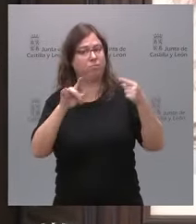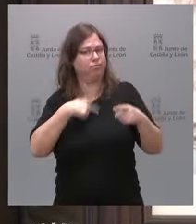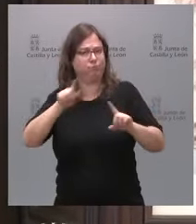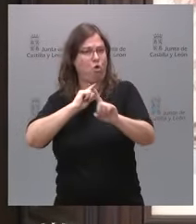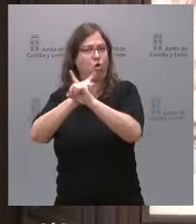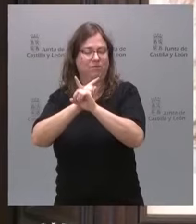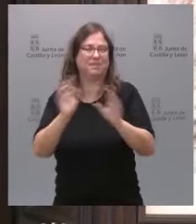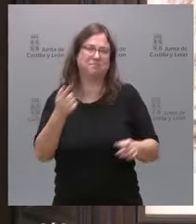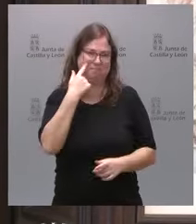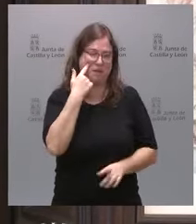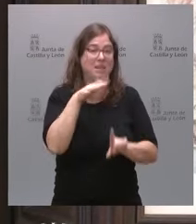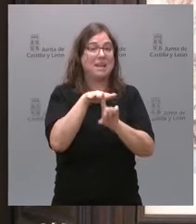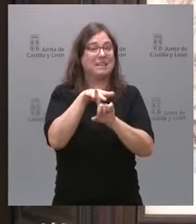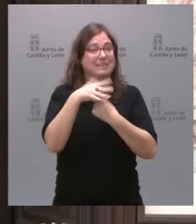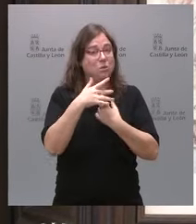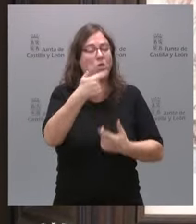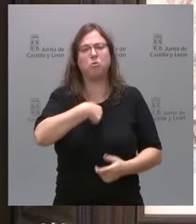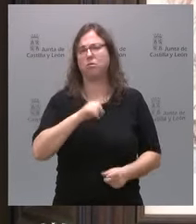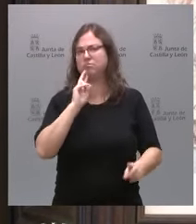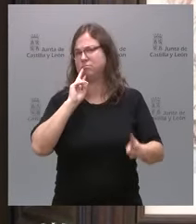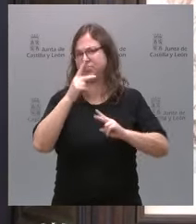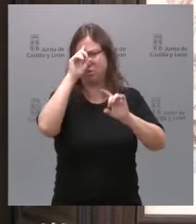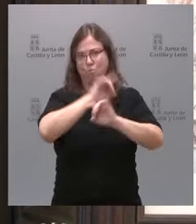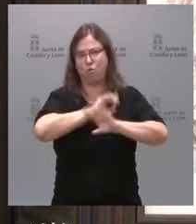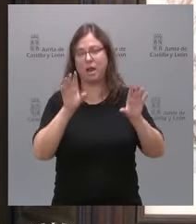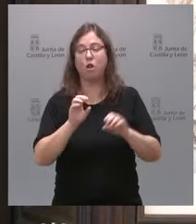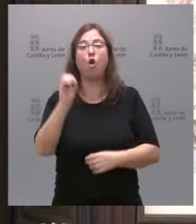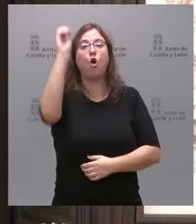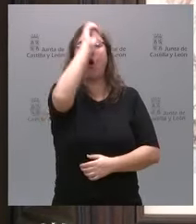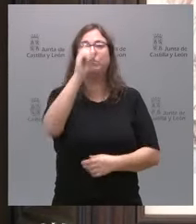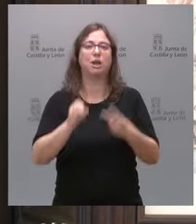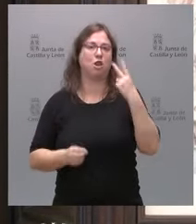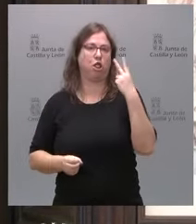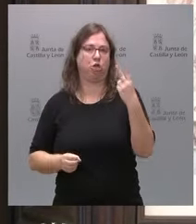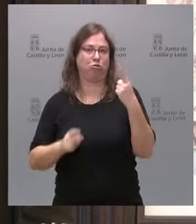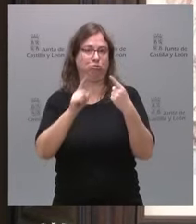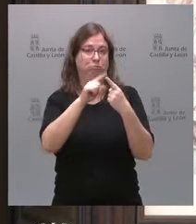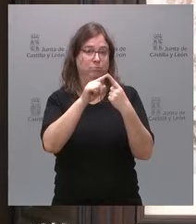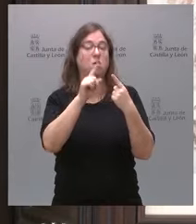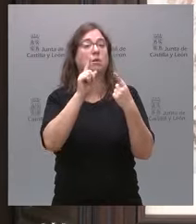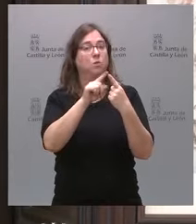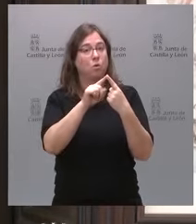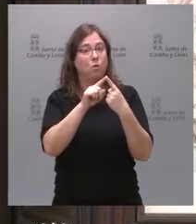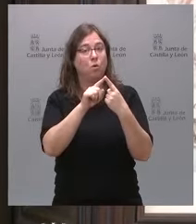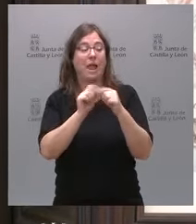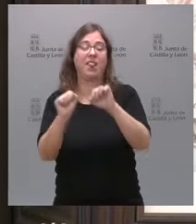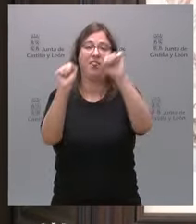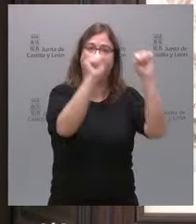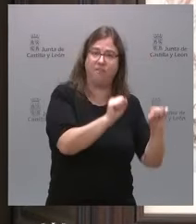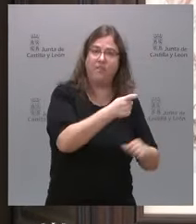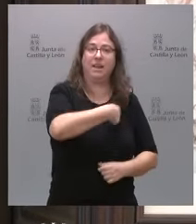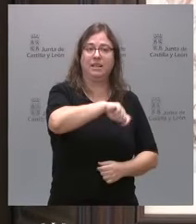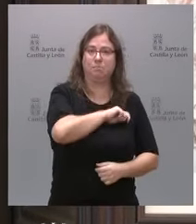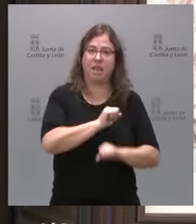ante esta situación yo puedo decirle con claridad, hay dos posturas, la que defiende España y